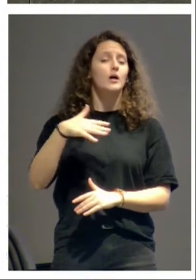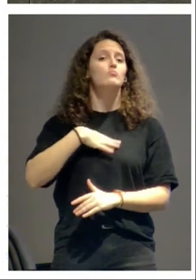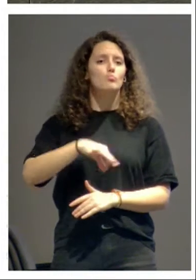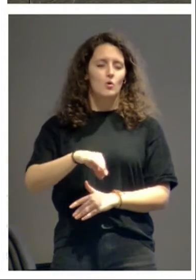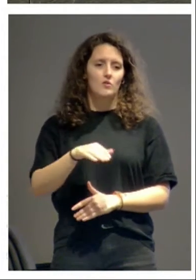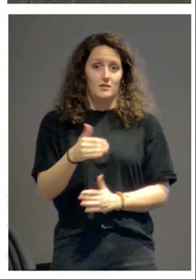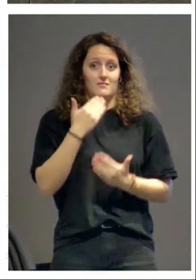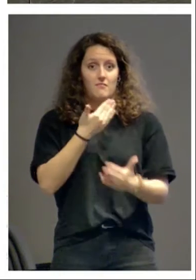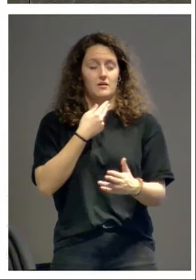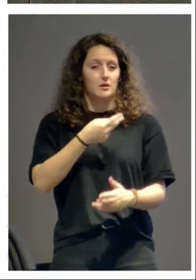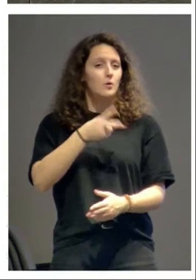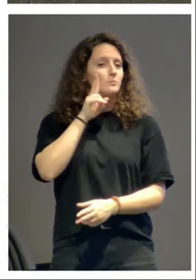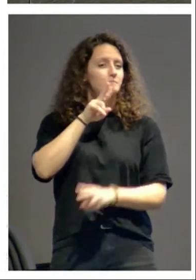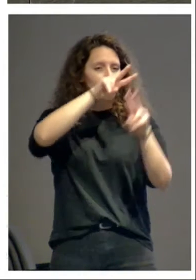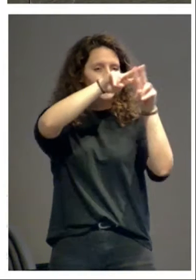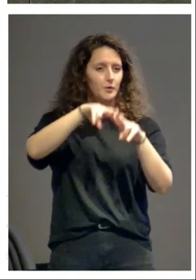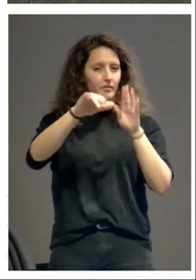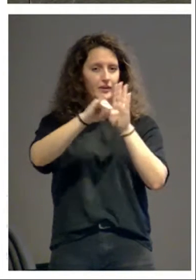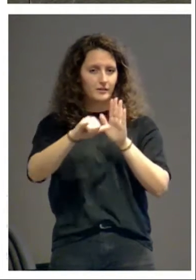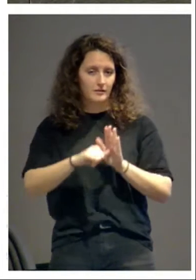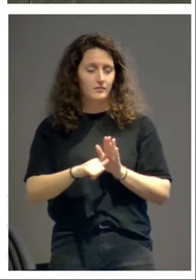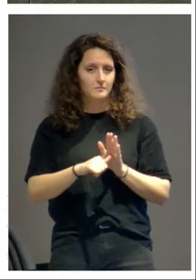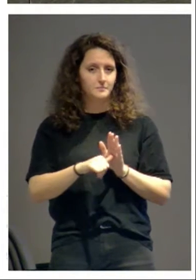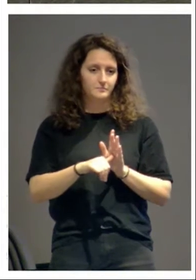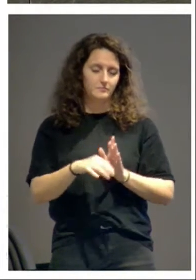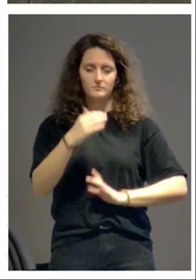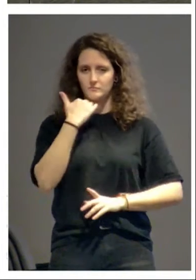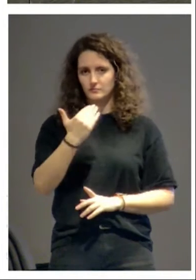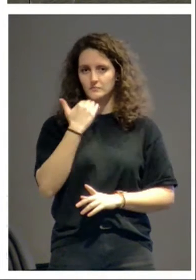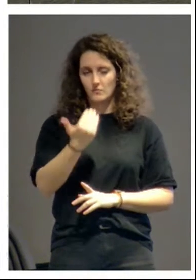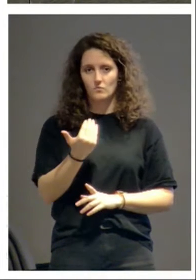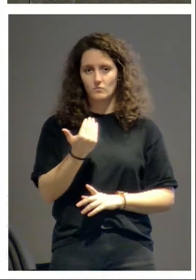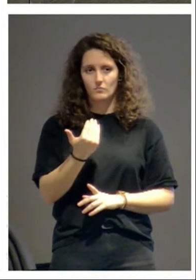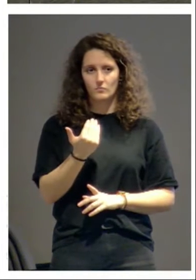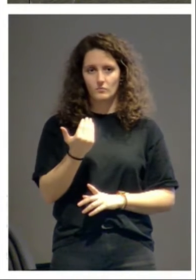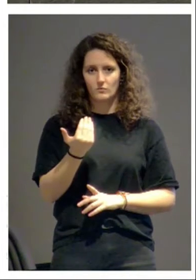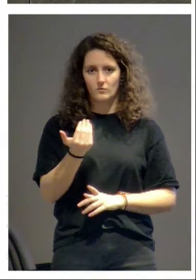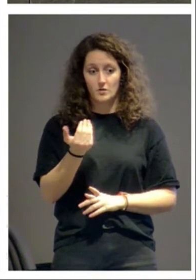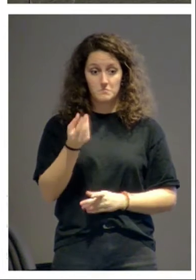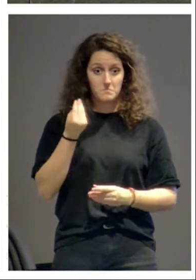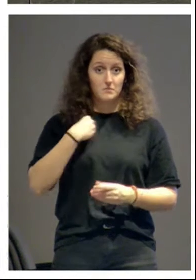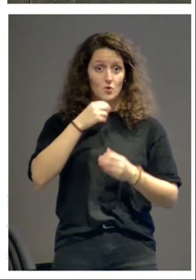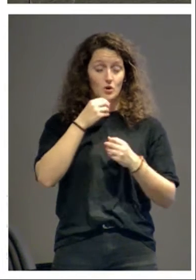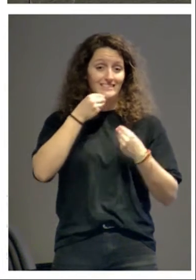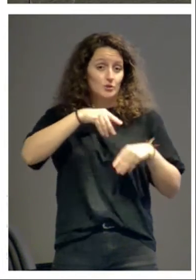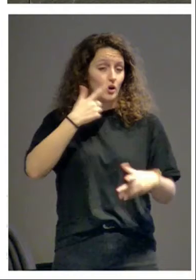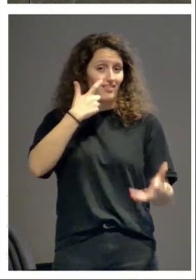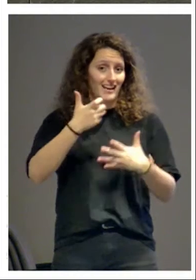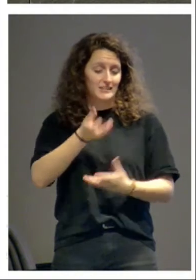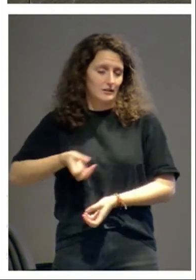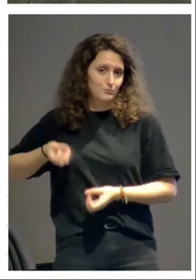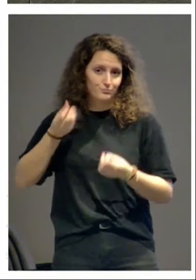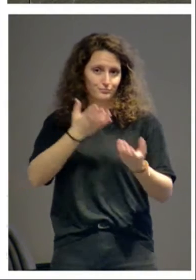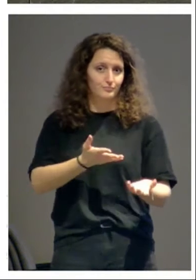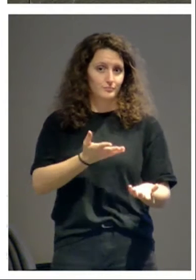mirada cercana. Una especie de transmisión a la historia del arte de lo que los